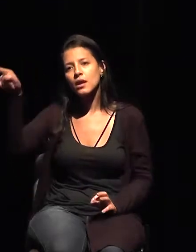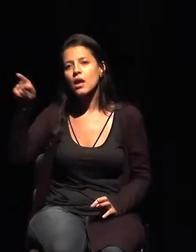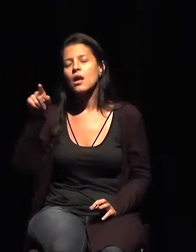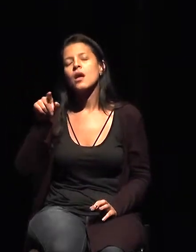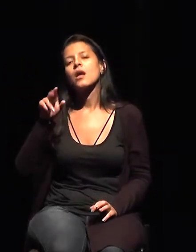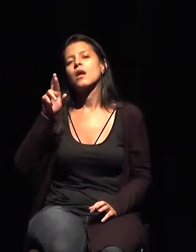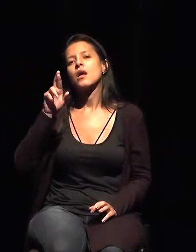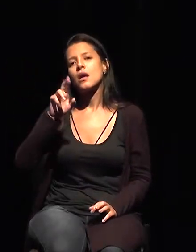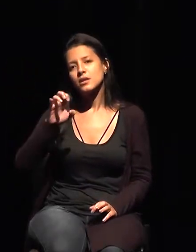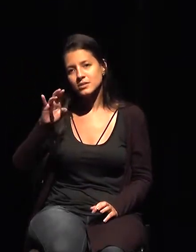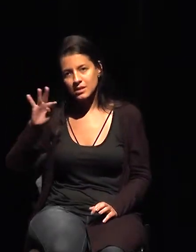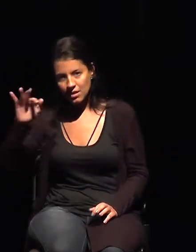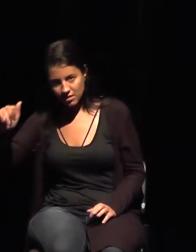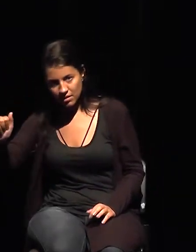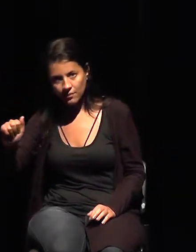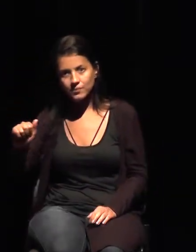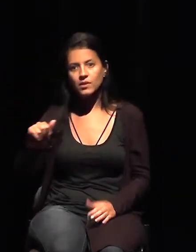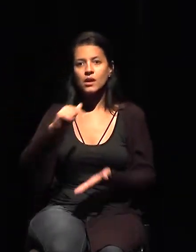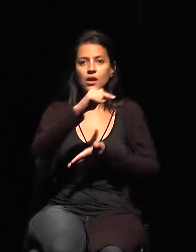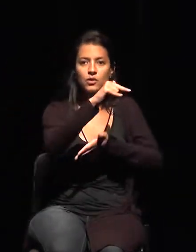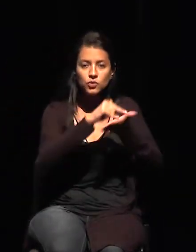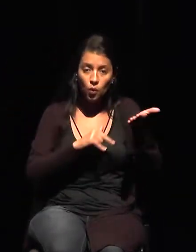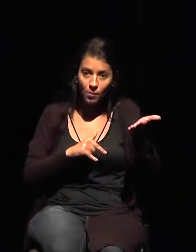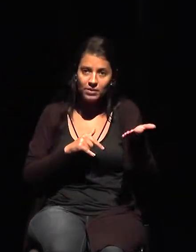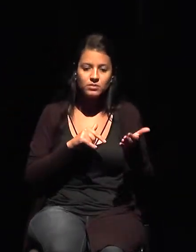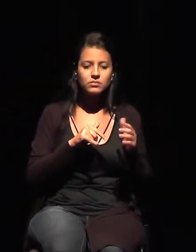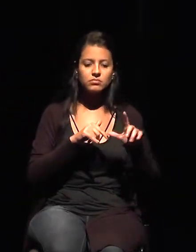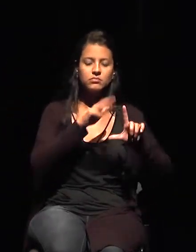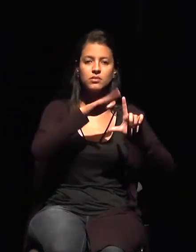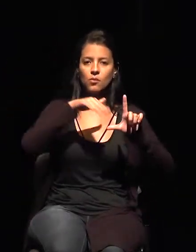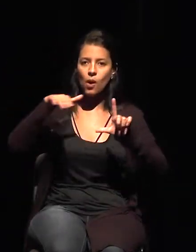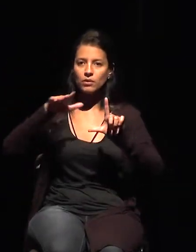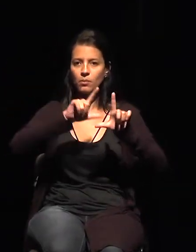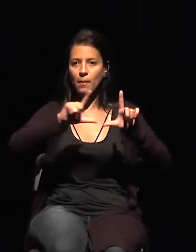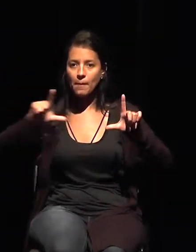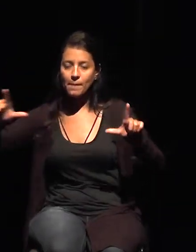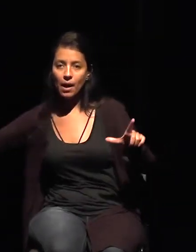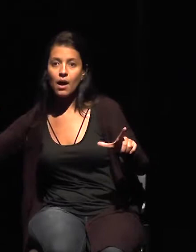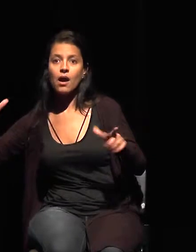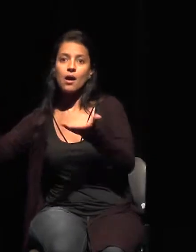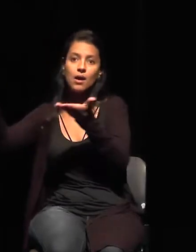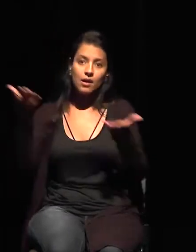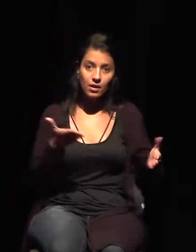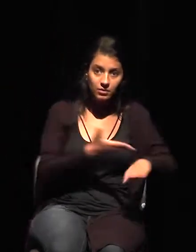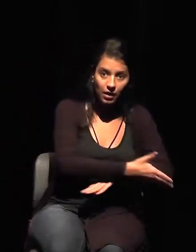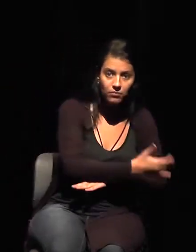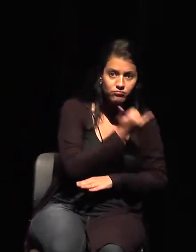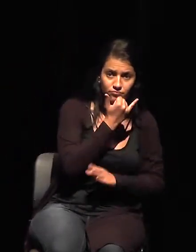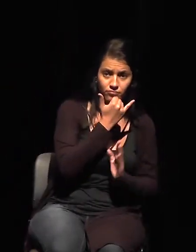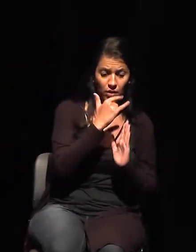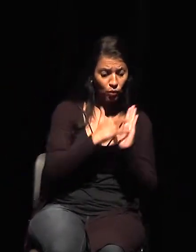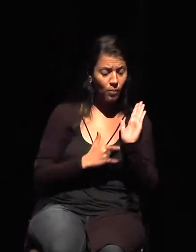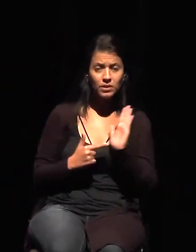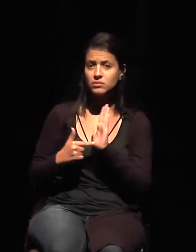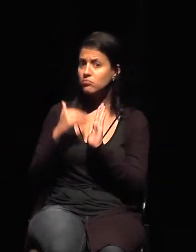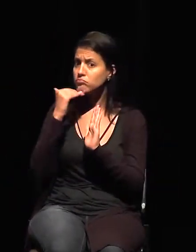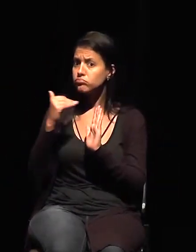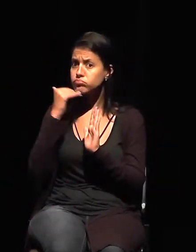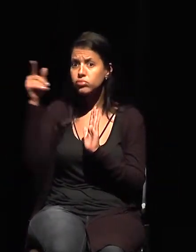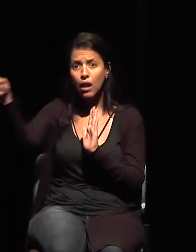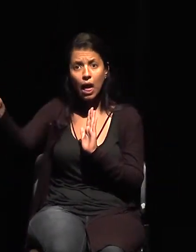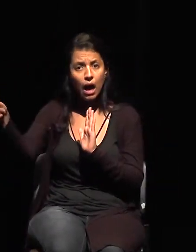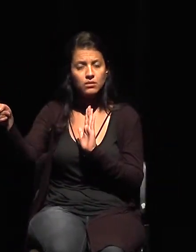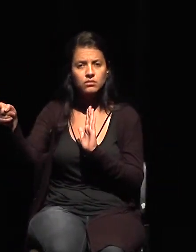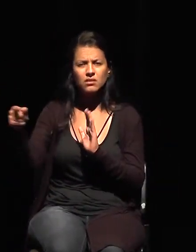de las obras al país no valía en aquel sitio. Y fue una sorpresa, porque si tengo una autorización